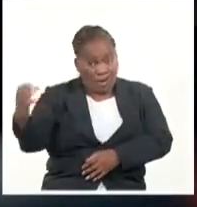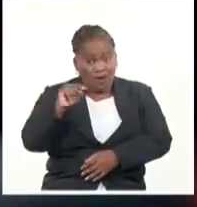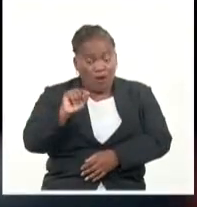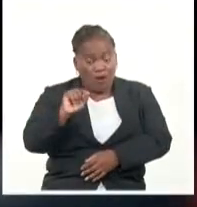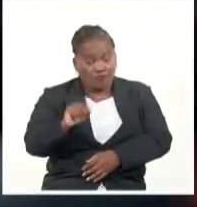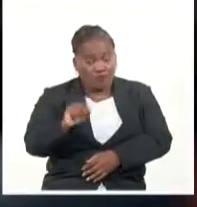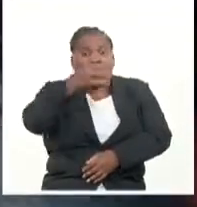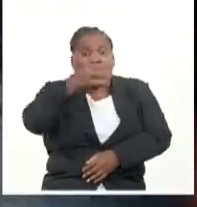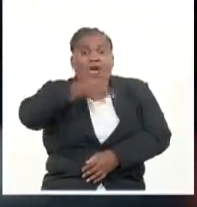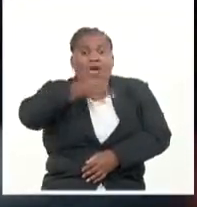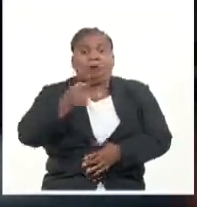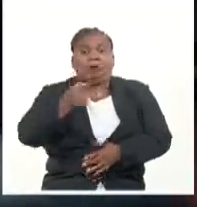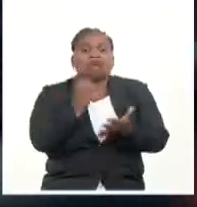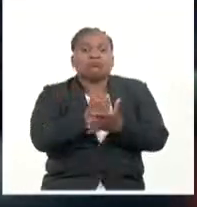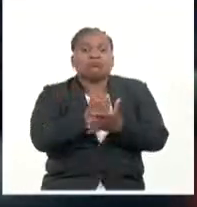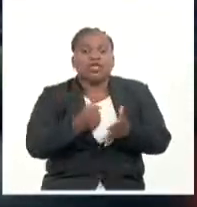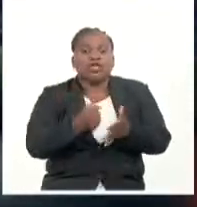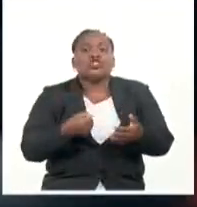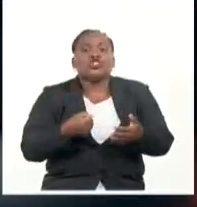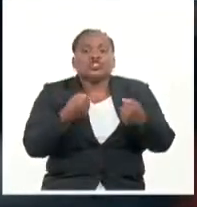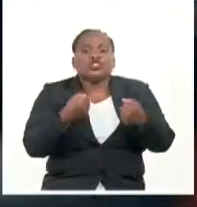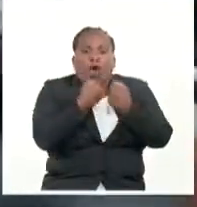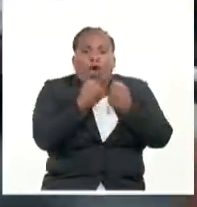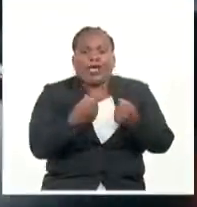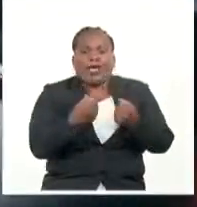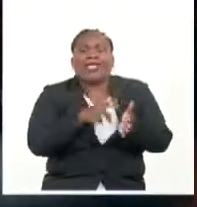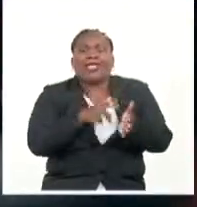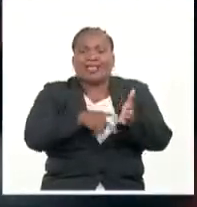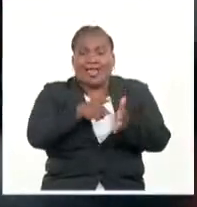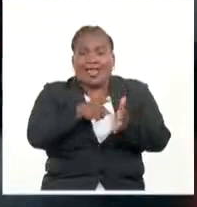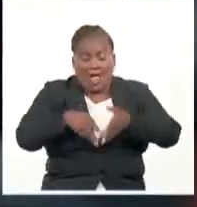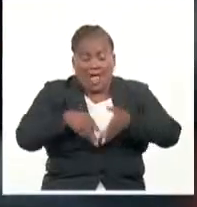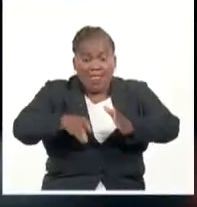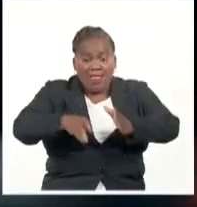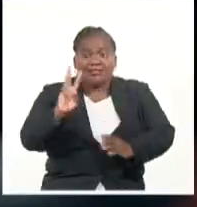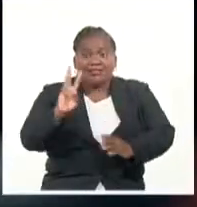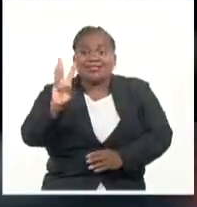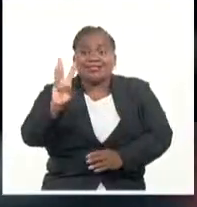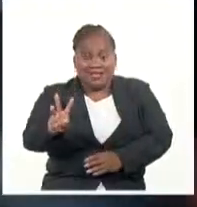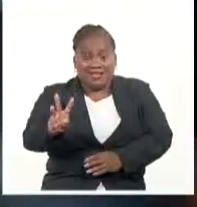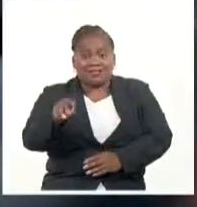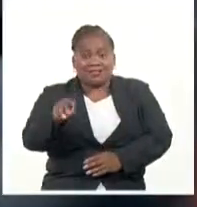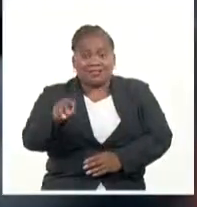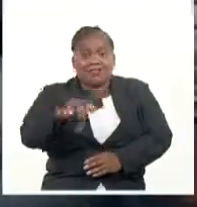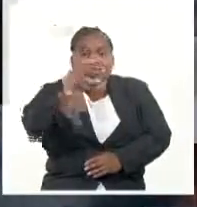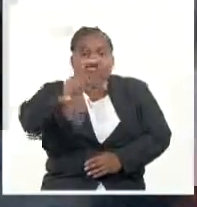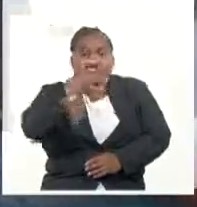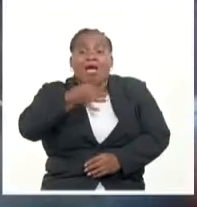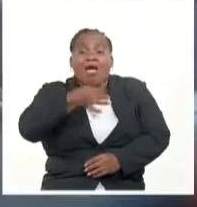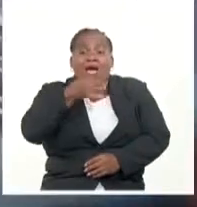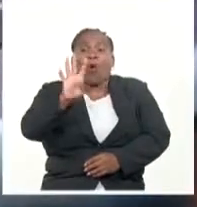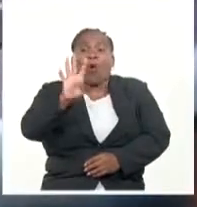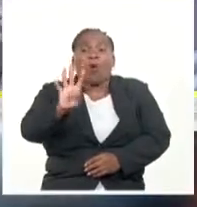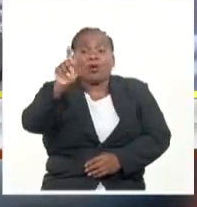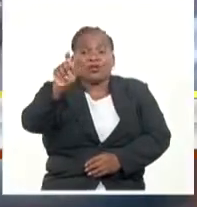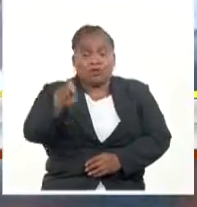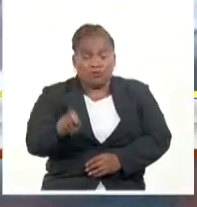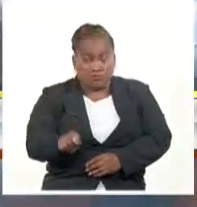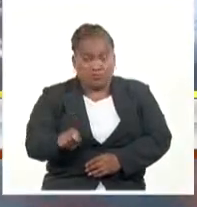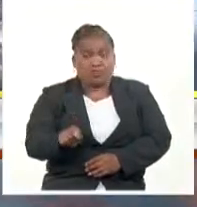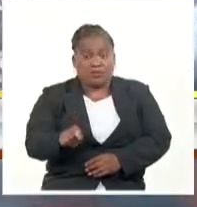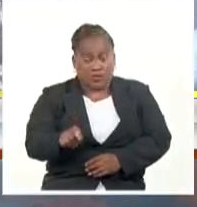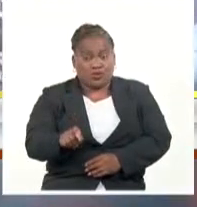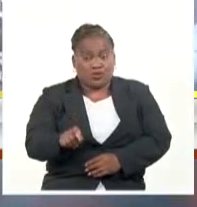Batres, confirmó que el choque de trenes fue en la línea 3 del metro. Además, Batres indicó que cuatro personas se encuentran